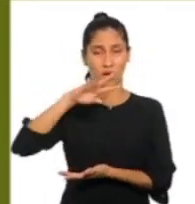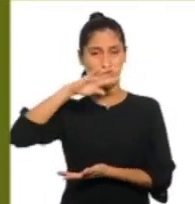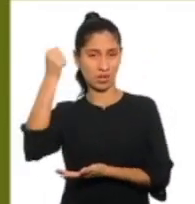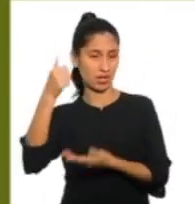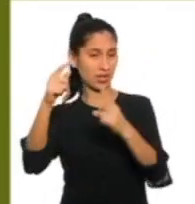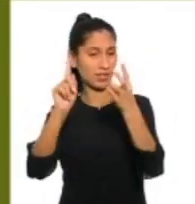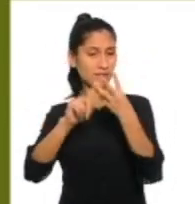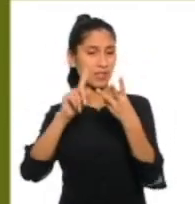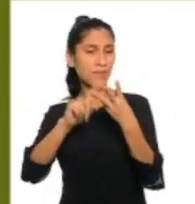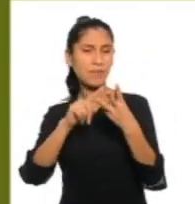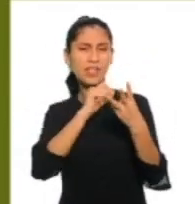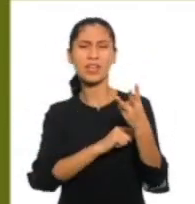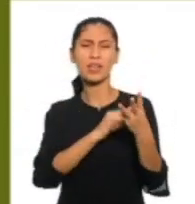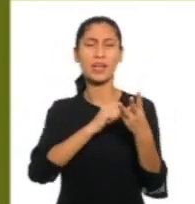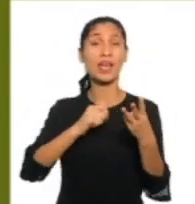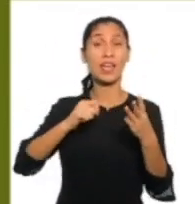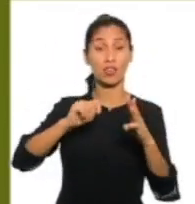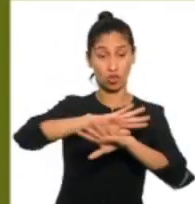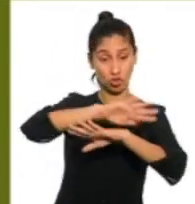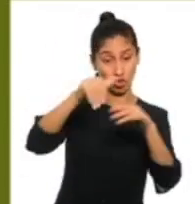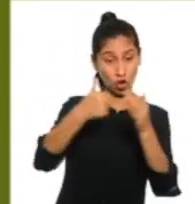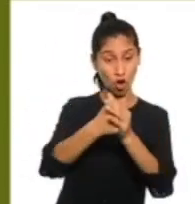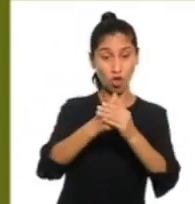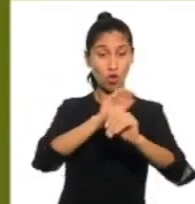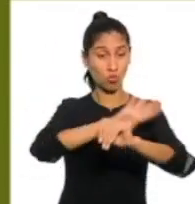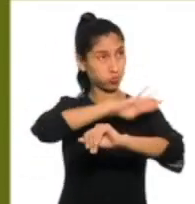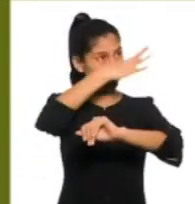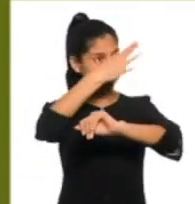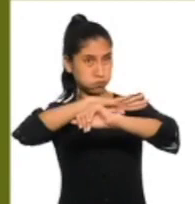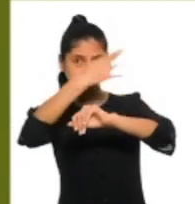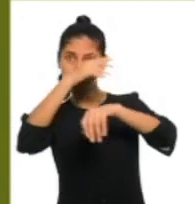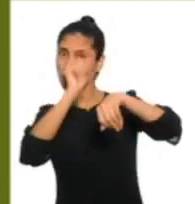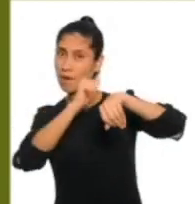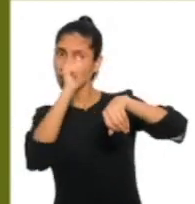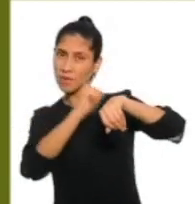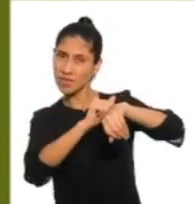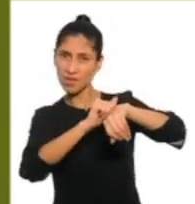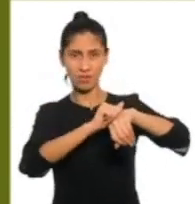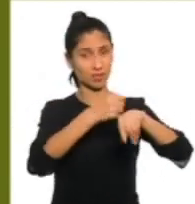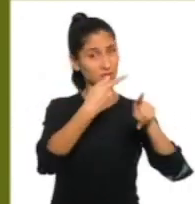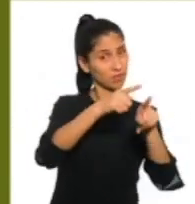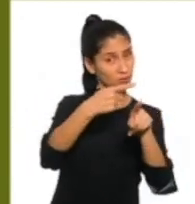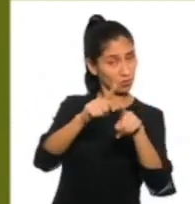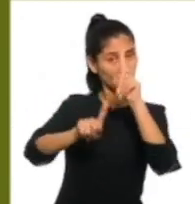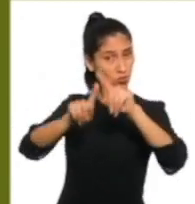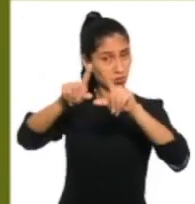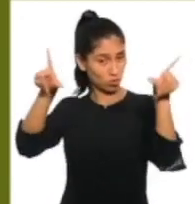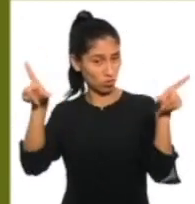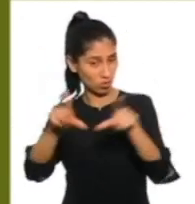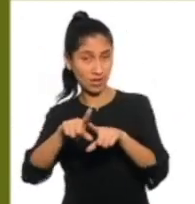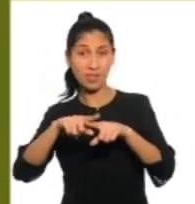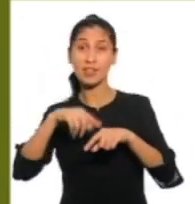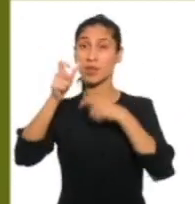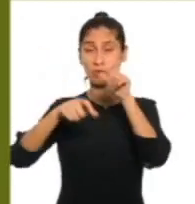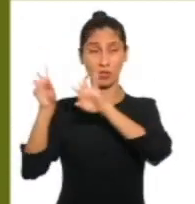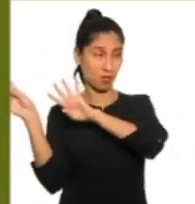por último está el Bosque de Piedras de Torre Torre. Esos son algunos lugares turísticos.